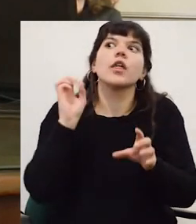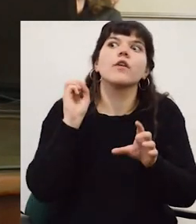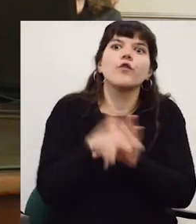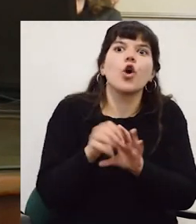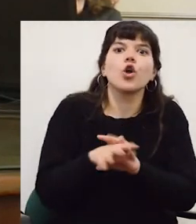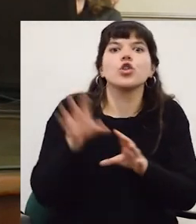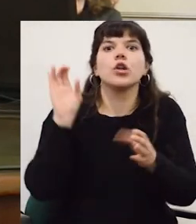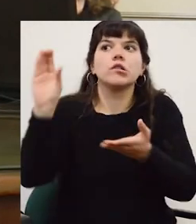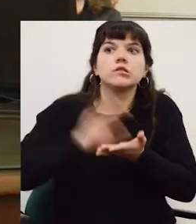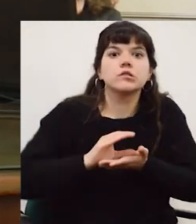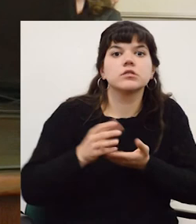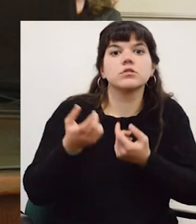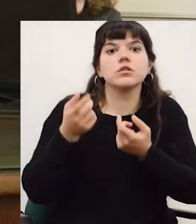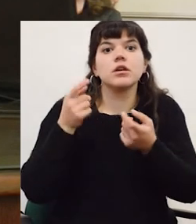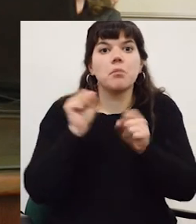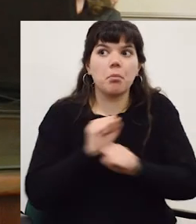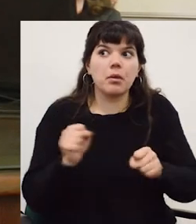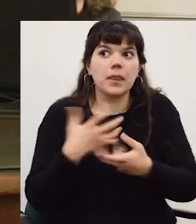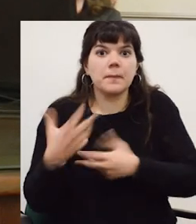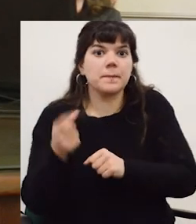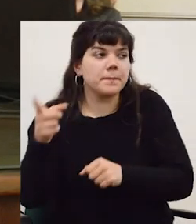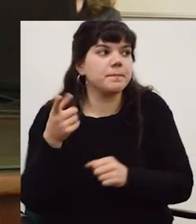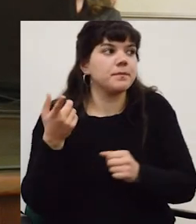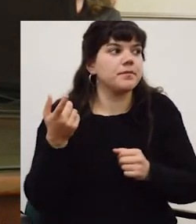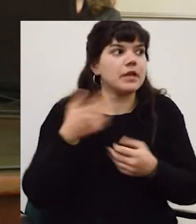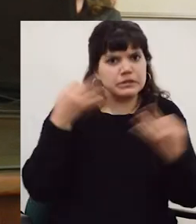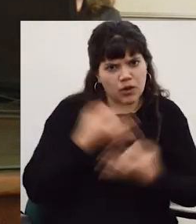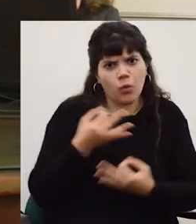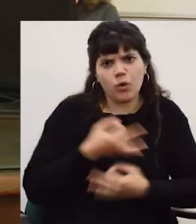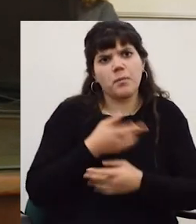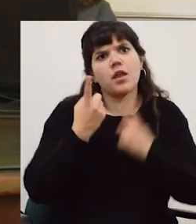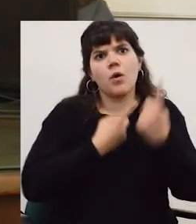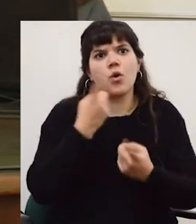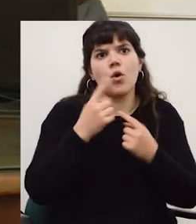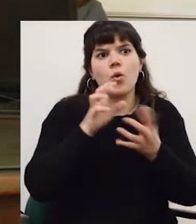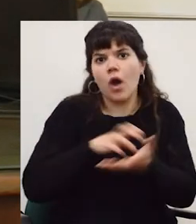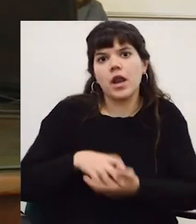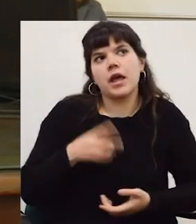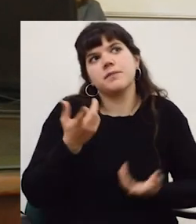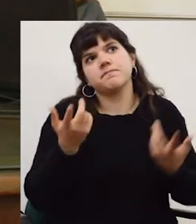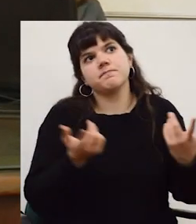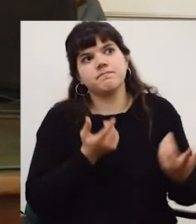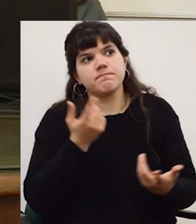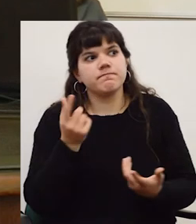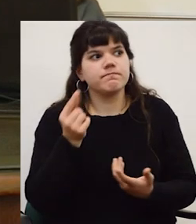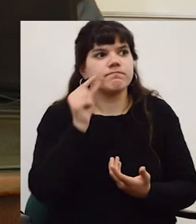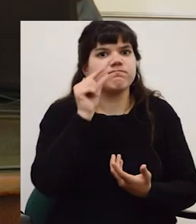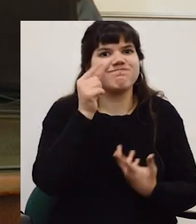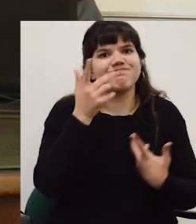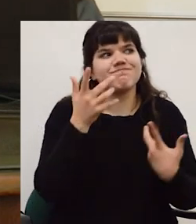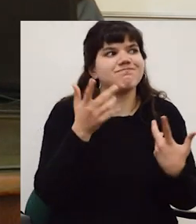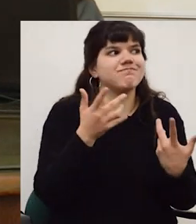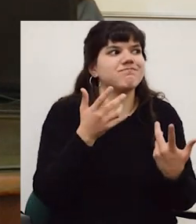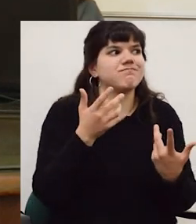hay que tratar de buscar donde haya fondos que se pueden agaptar ¿no? seguramente el lugar es poco